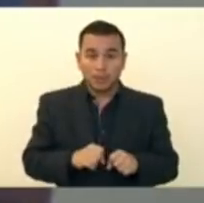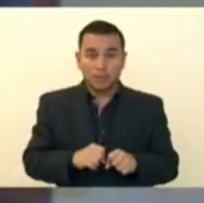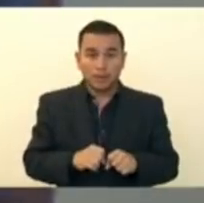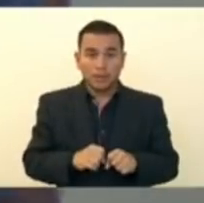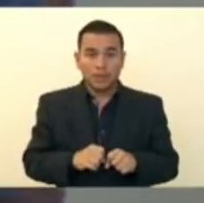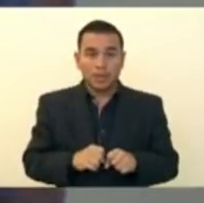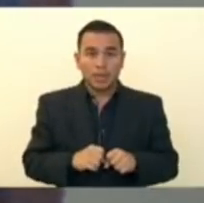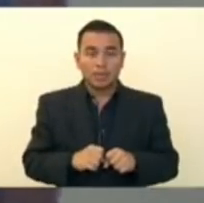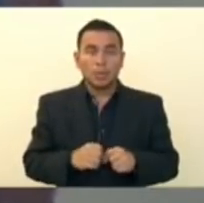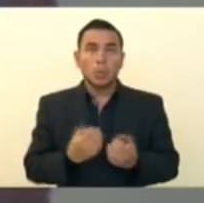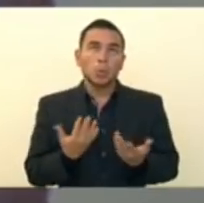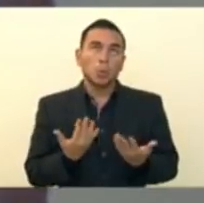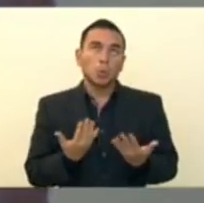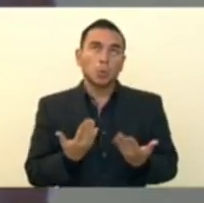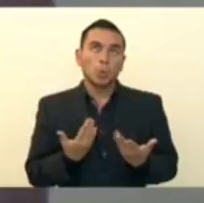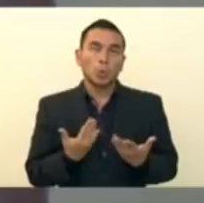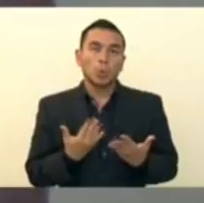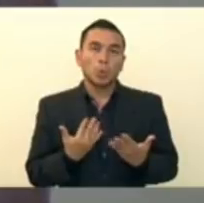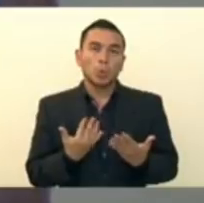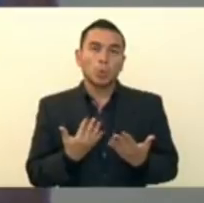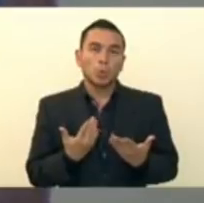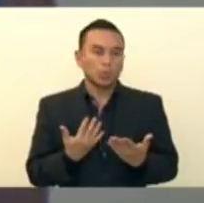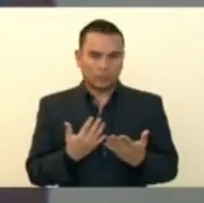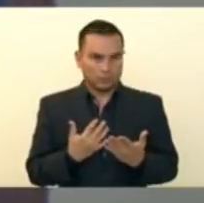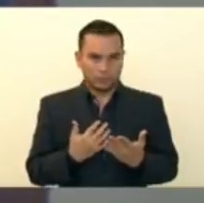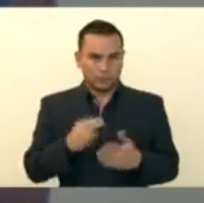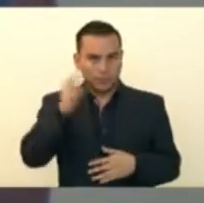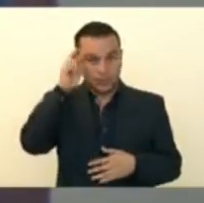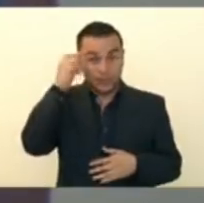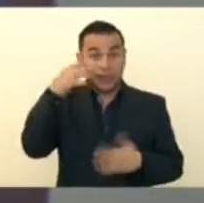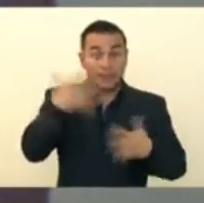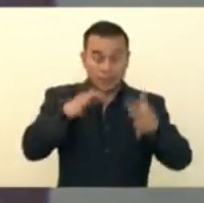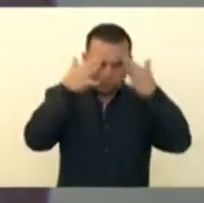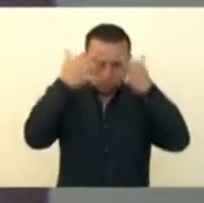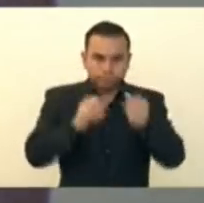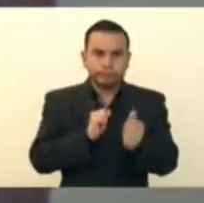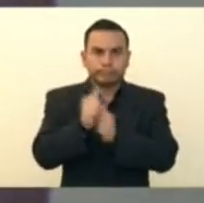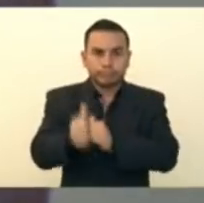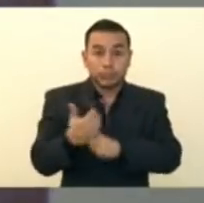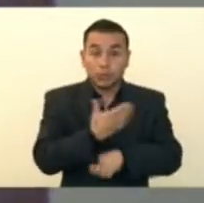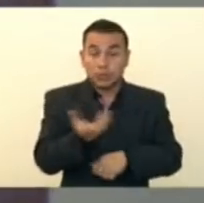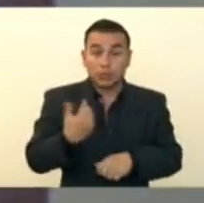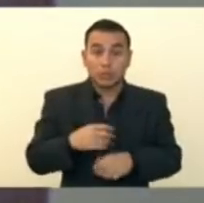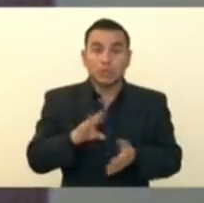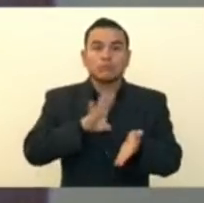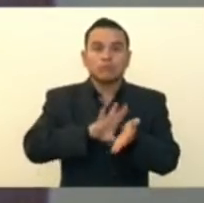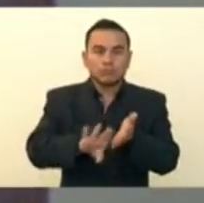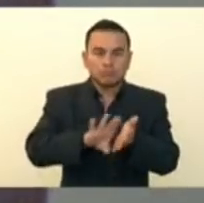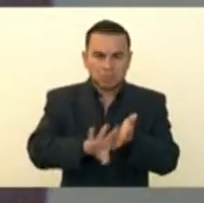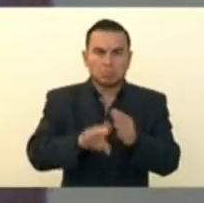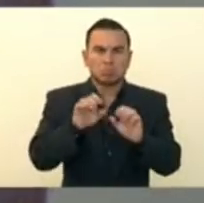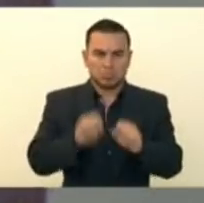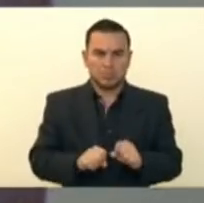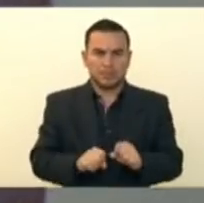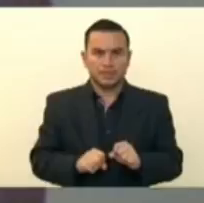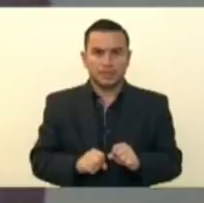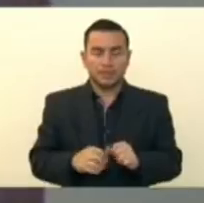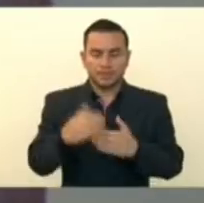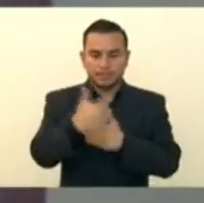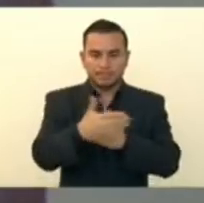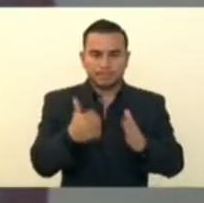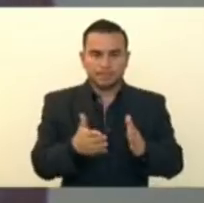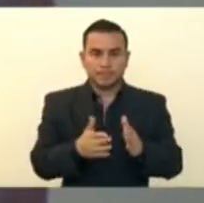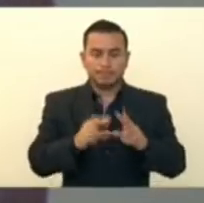¿Cómo voy a comer? Para distribuirle alimentos o en este caso dinero y declarar la cuarentena